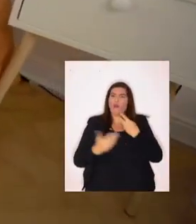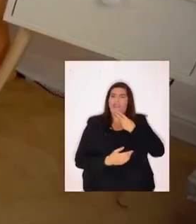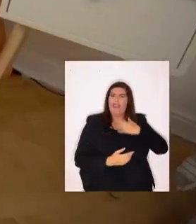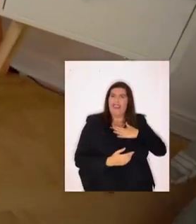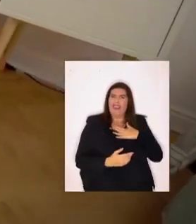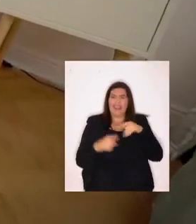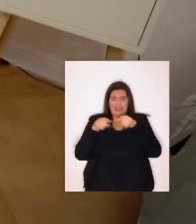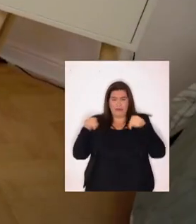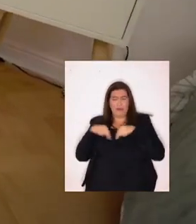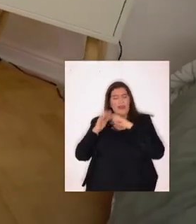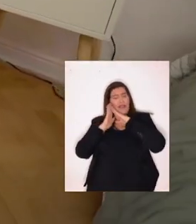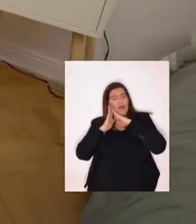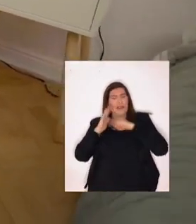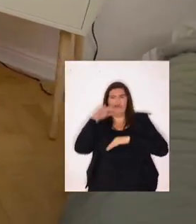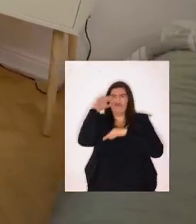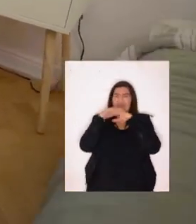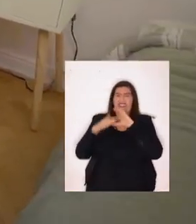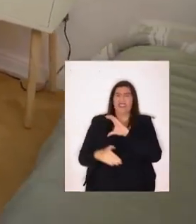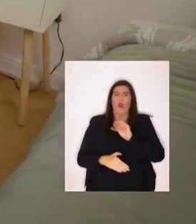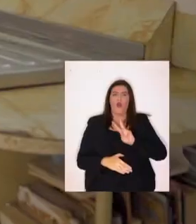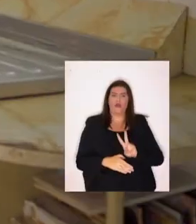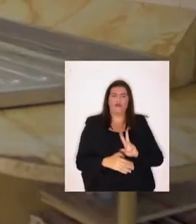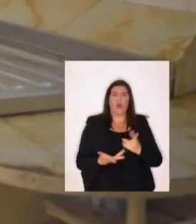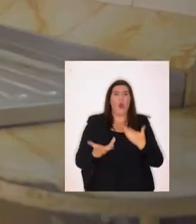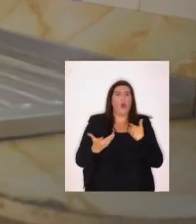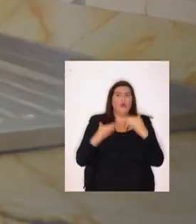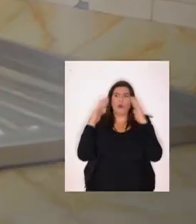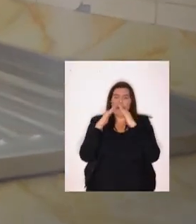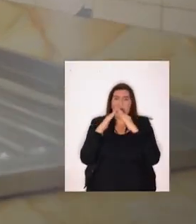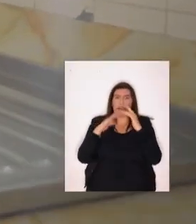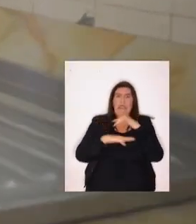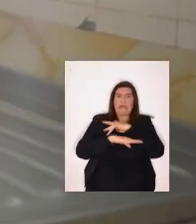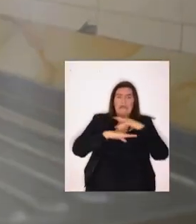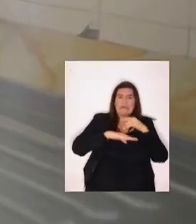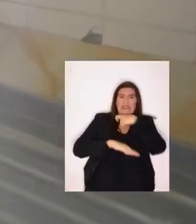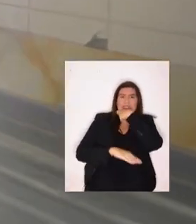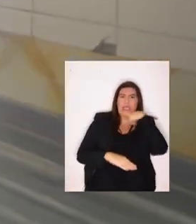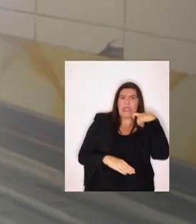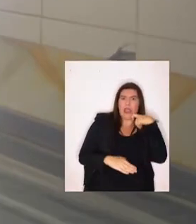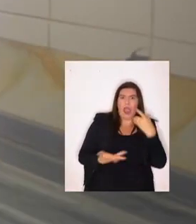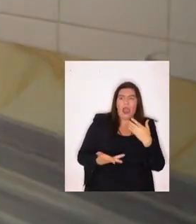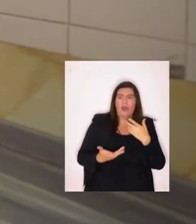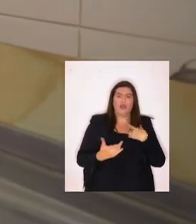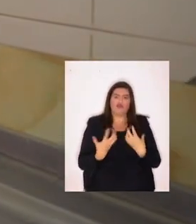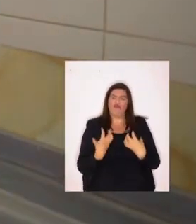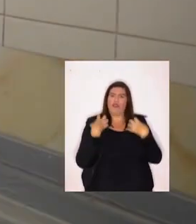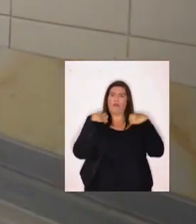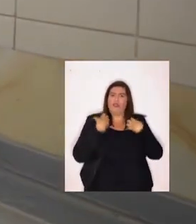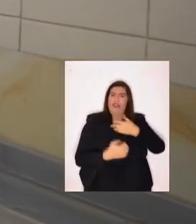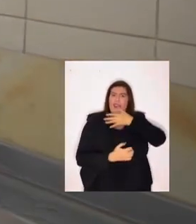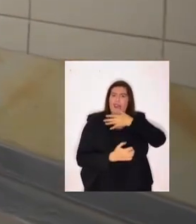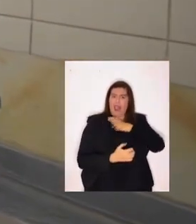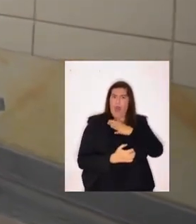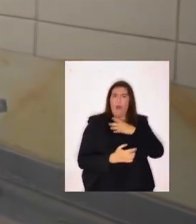sería tu vida Con tu pieza llena de CO2 O con tu hogar Afectado por la sequía Haciendo al consumo